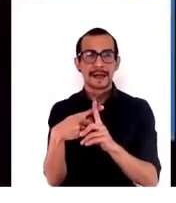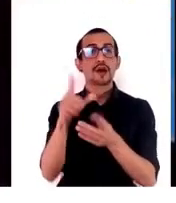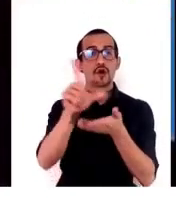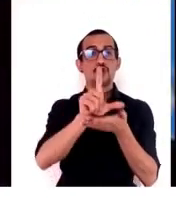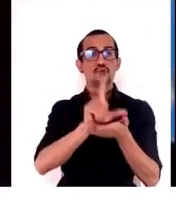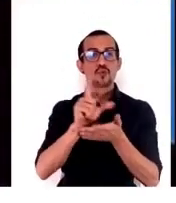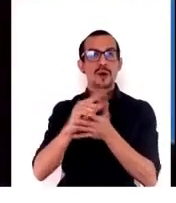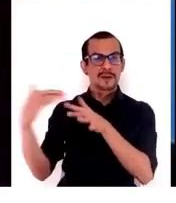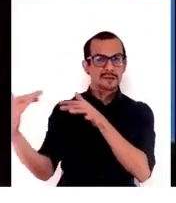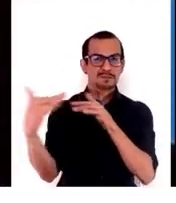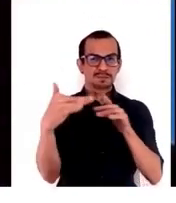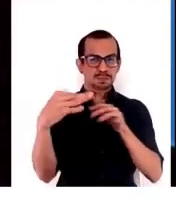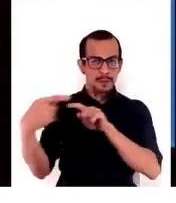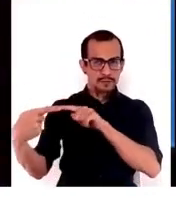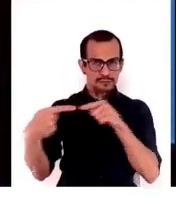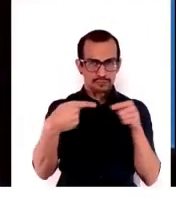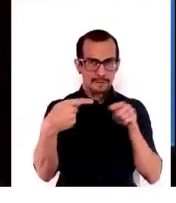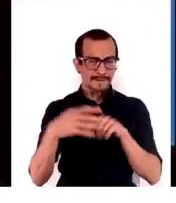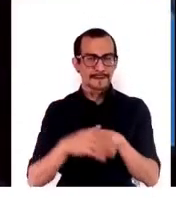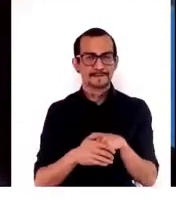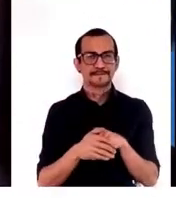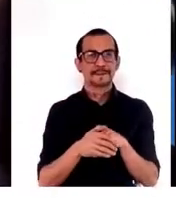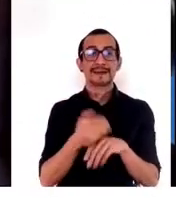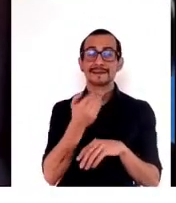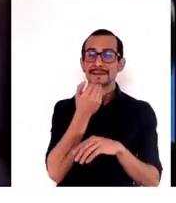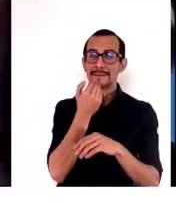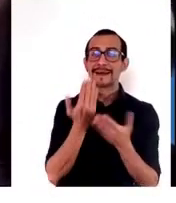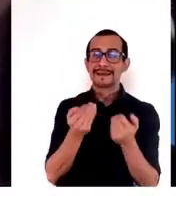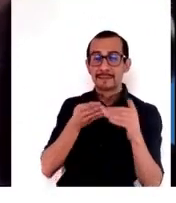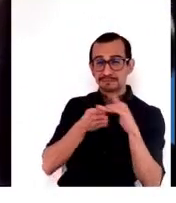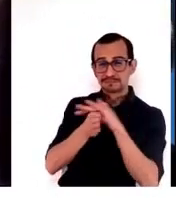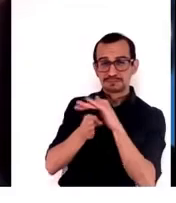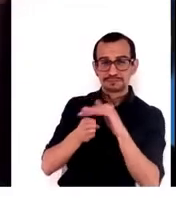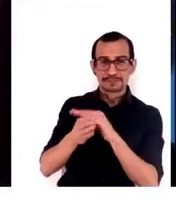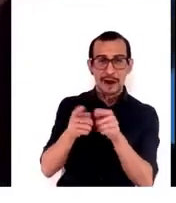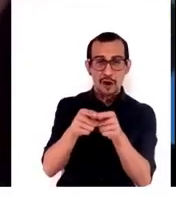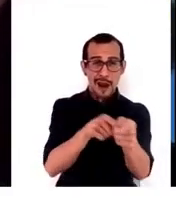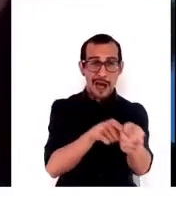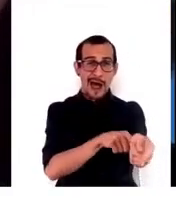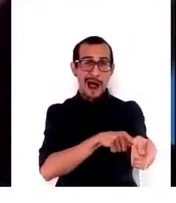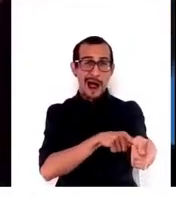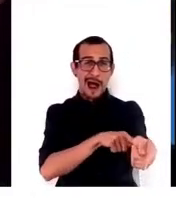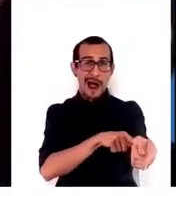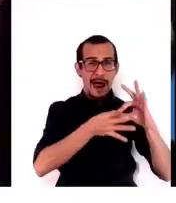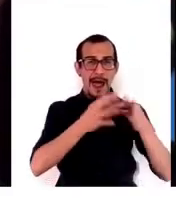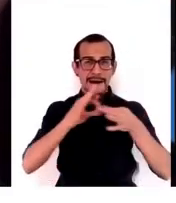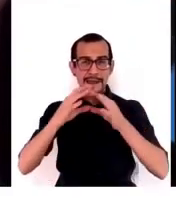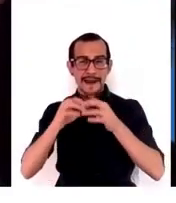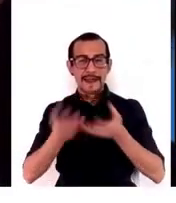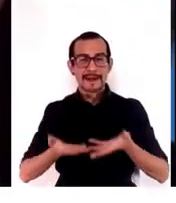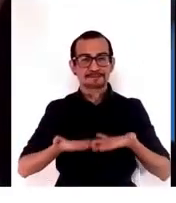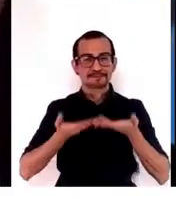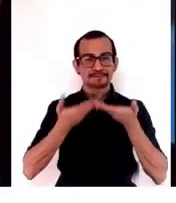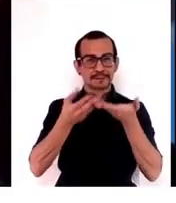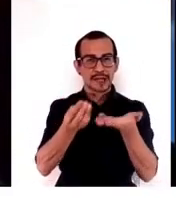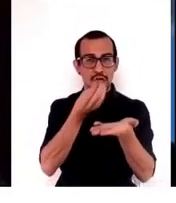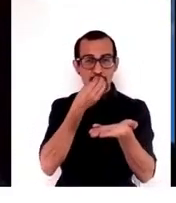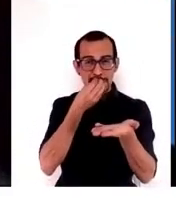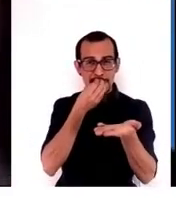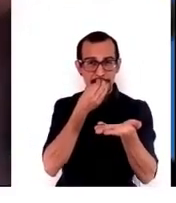conflicto. Necesitamos también intervenir a lo largo de la cadena de suministro de alimentos